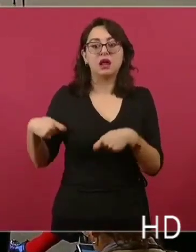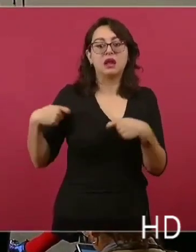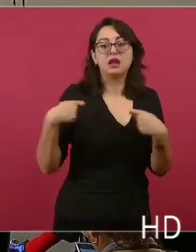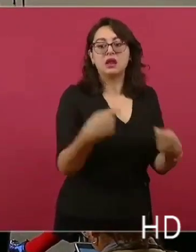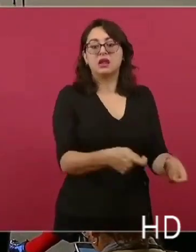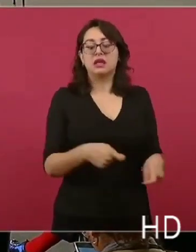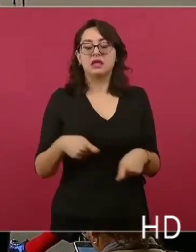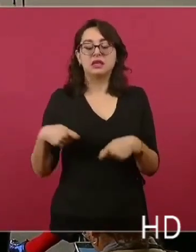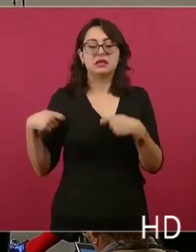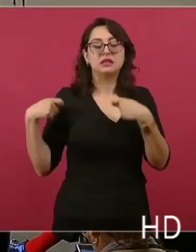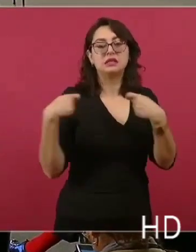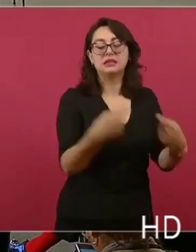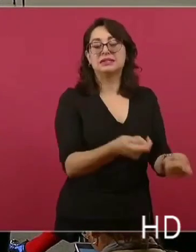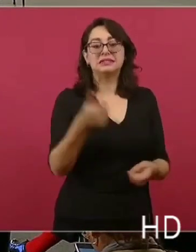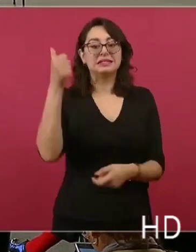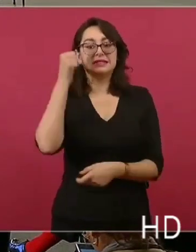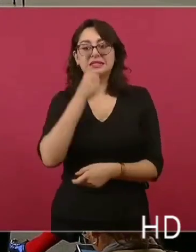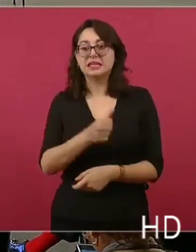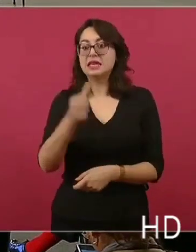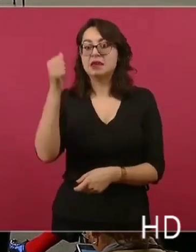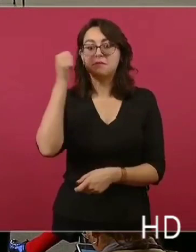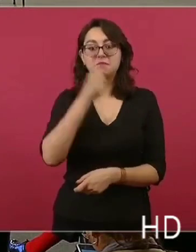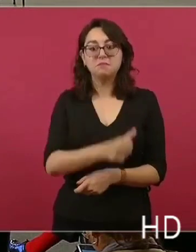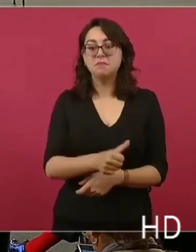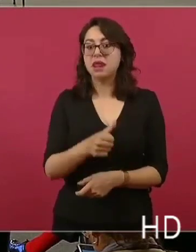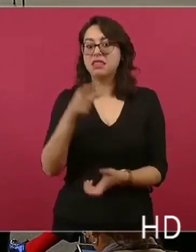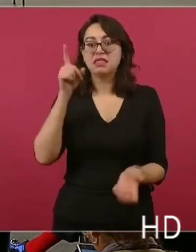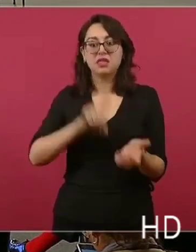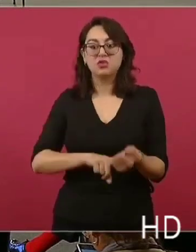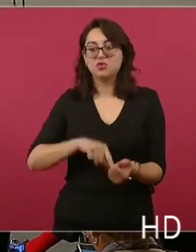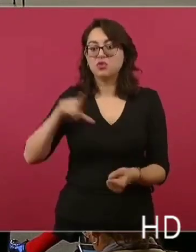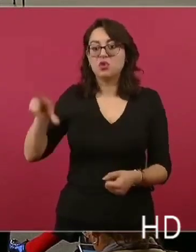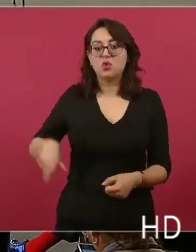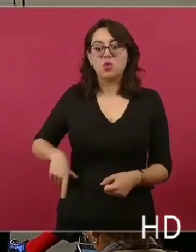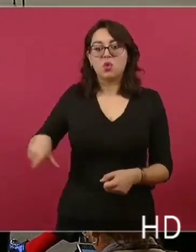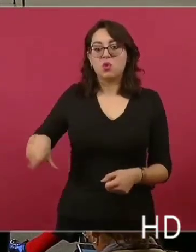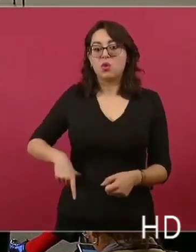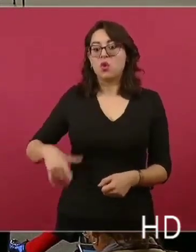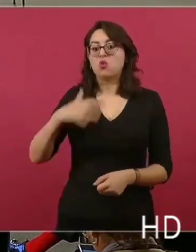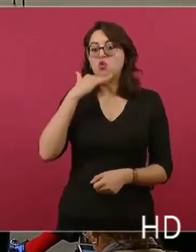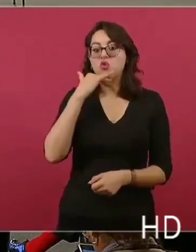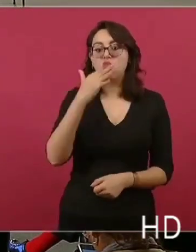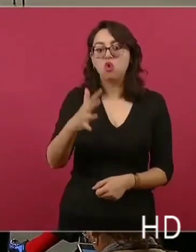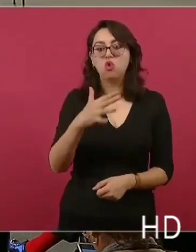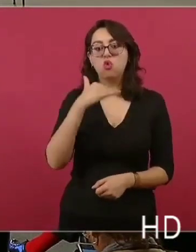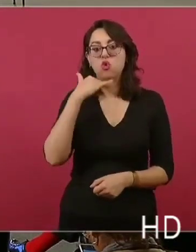esquemas de corrupción. Y no en todos los países se hizo igual.